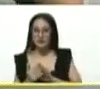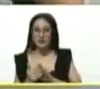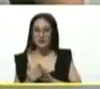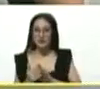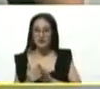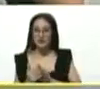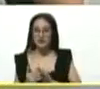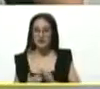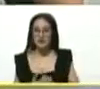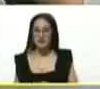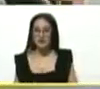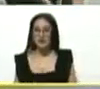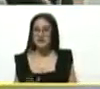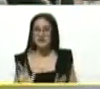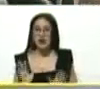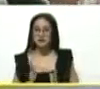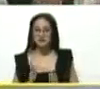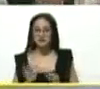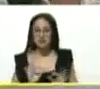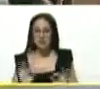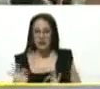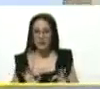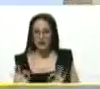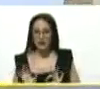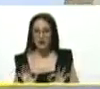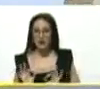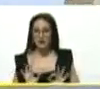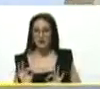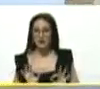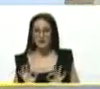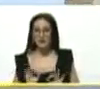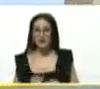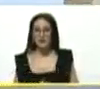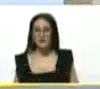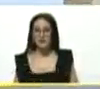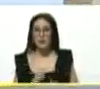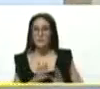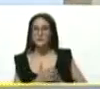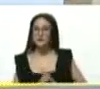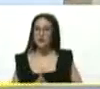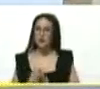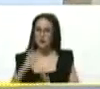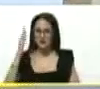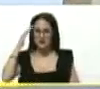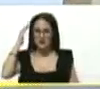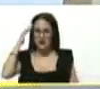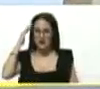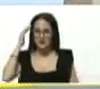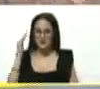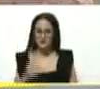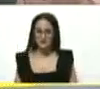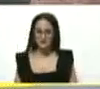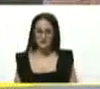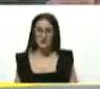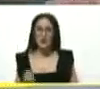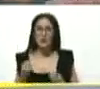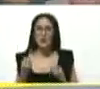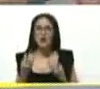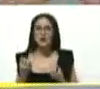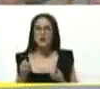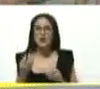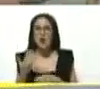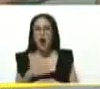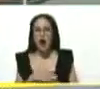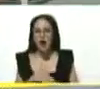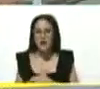ya eso está preparado. Ya las comunidades saben cuántos números de calles,